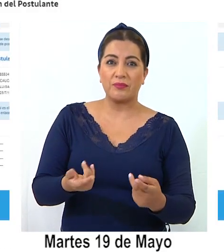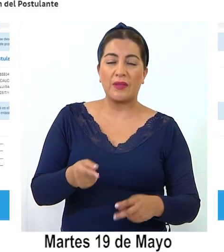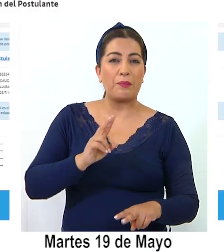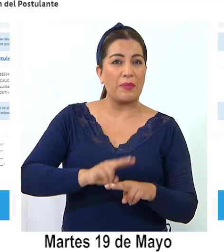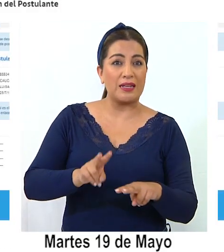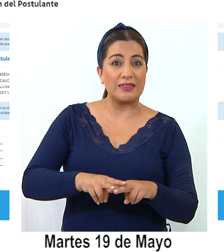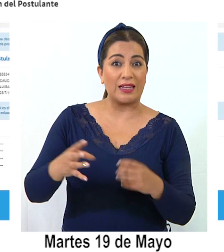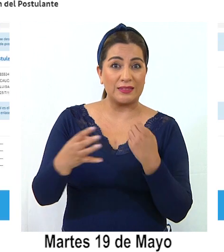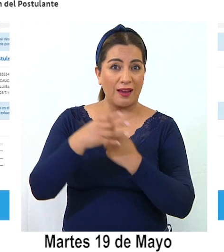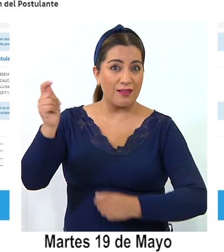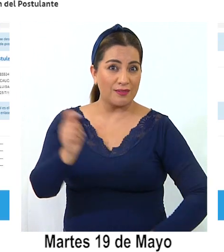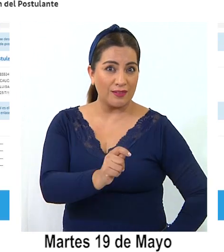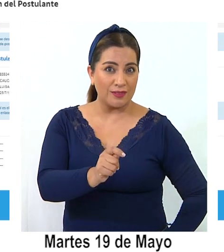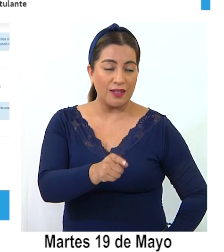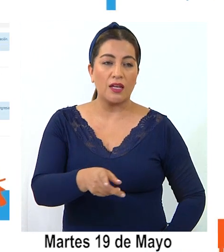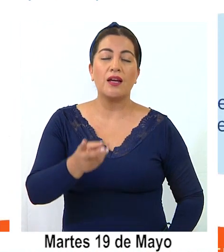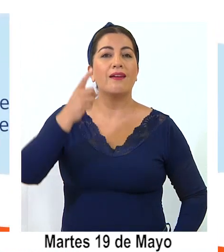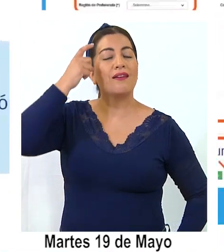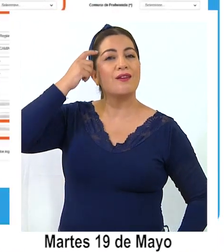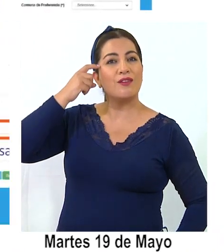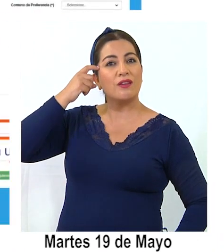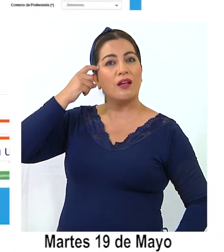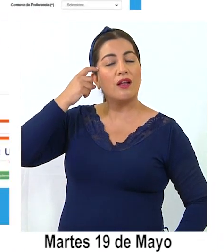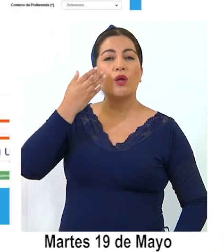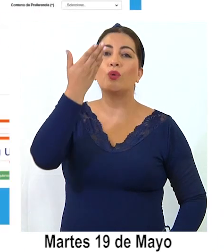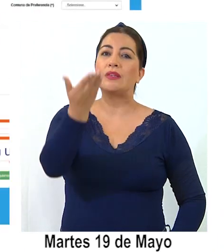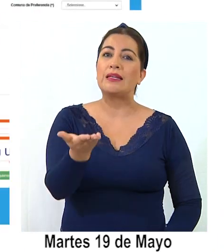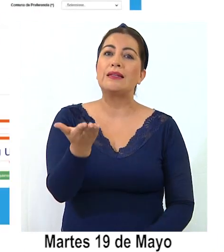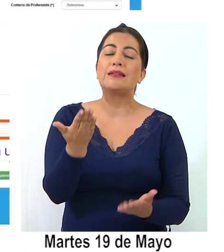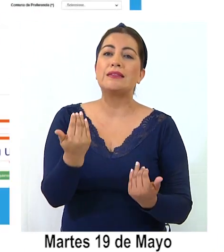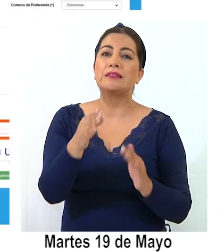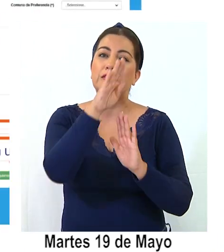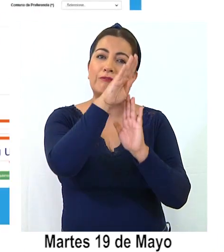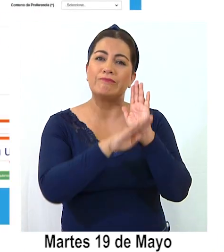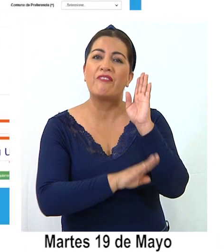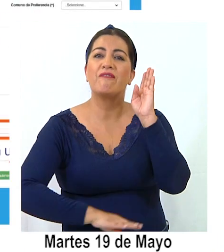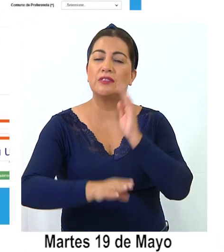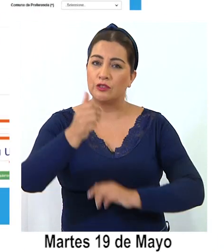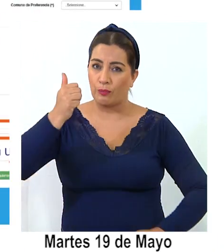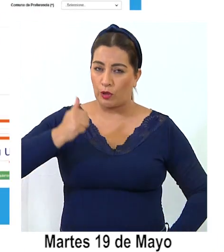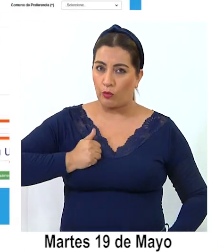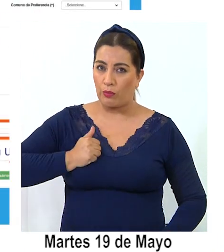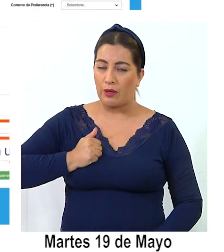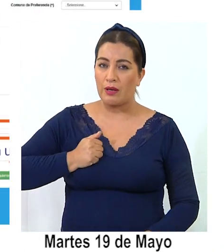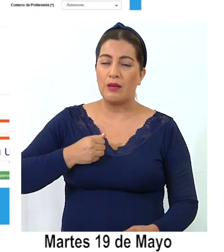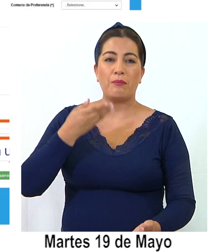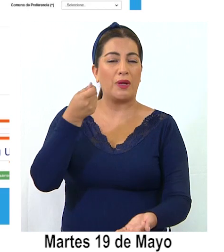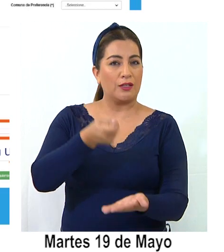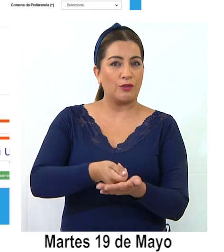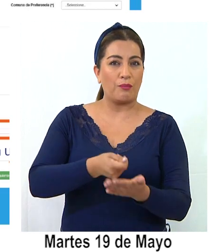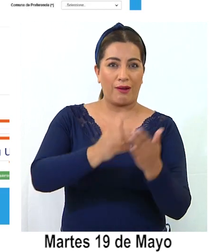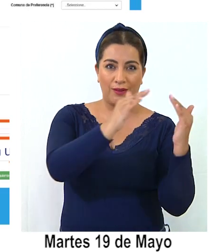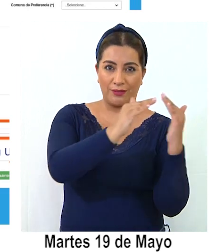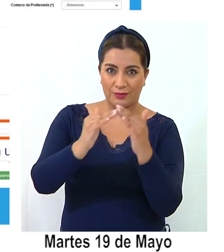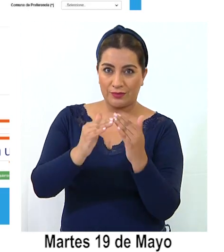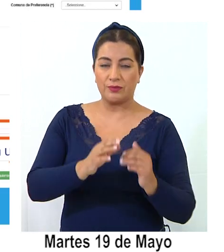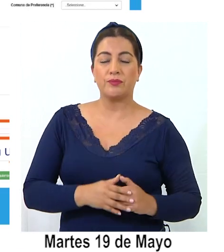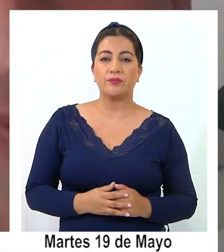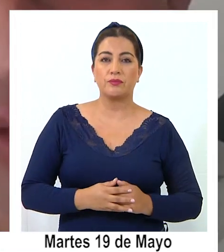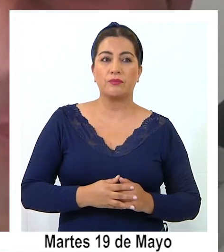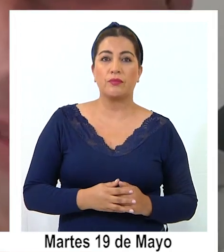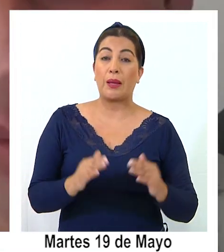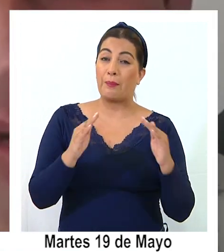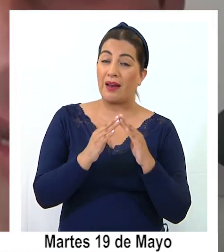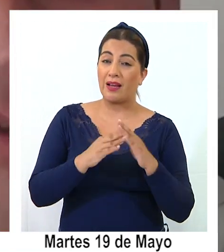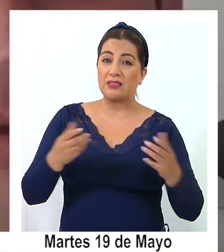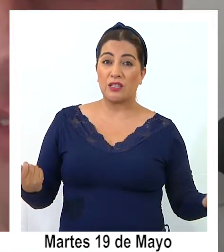que se generen en Tarapacá, recordó los requisitos básicos que las familias deberán cumplir para participar en este proceso. Para este